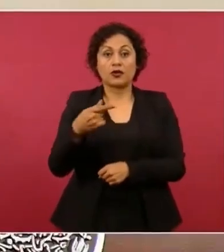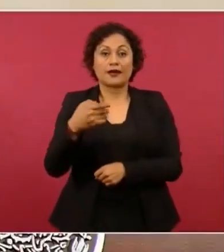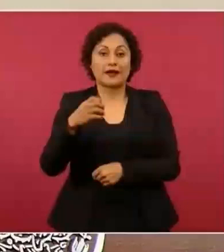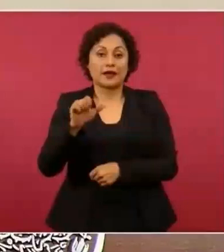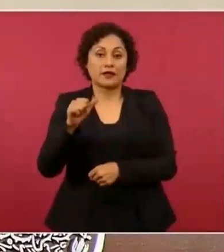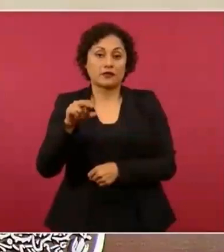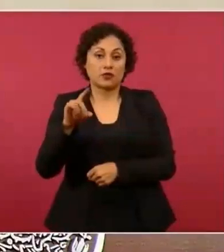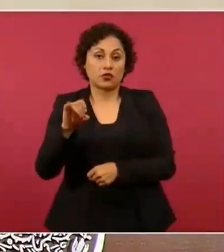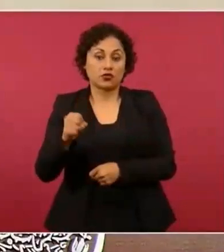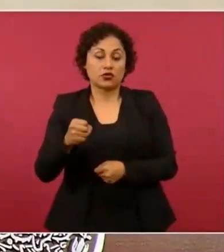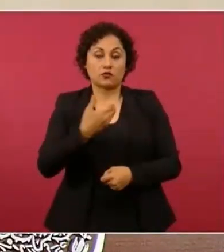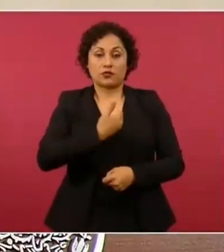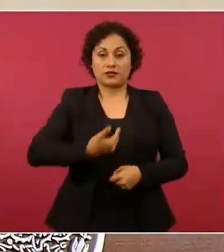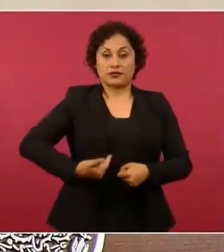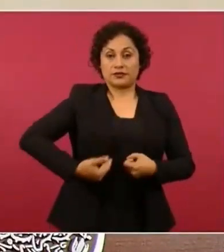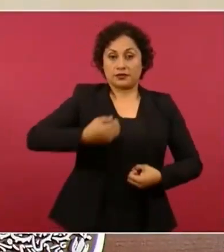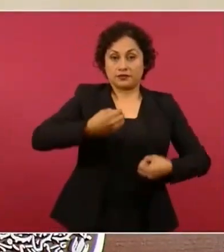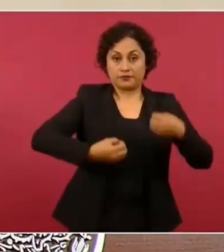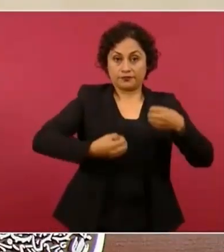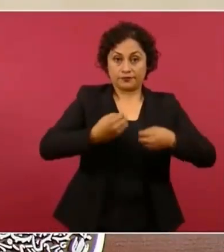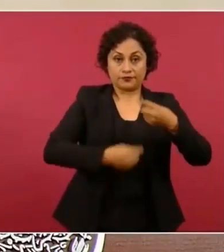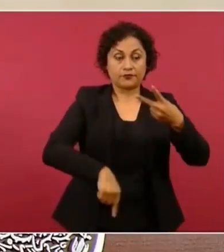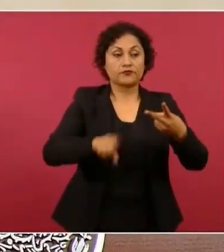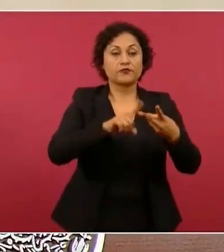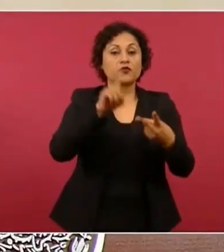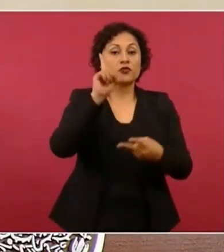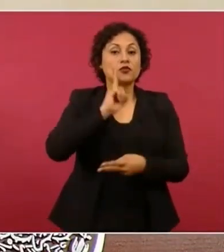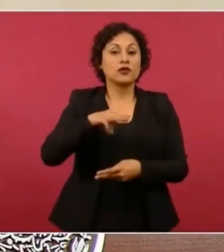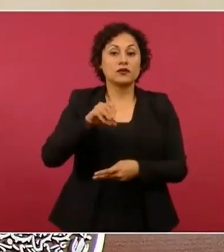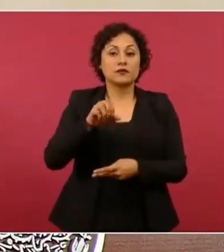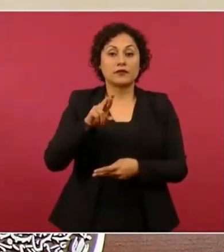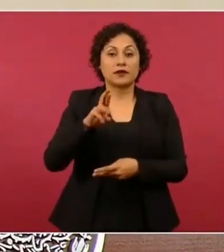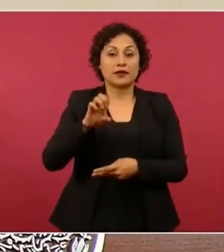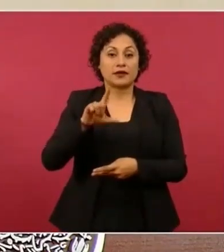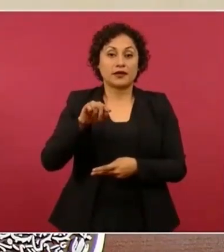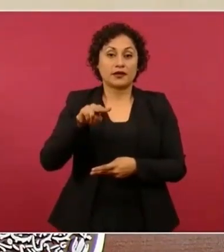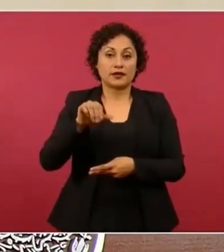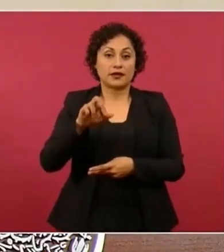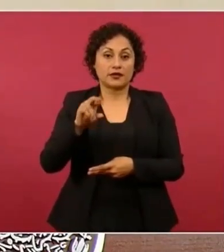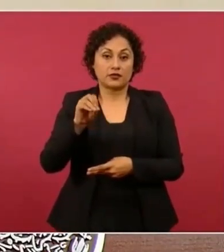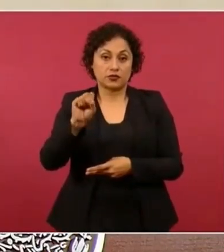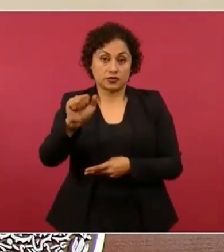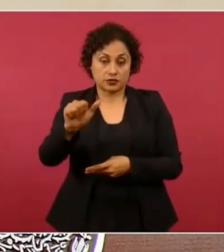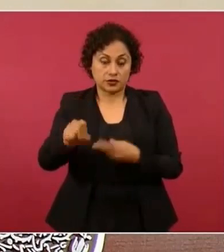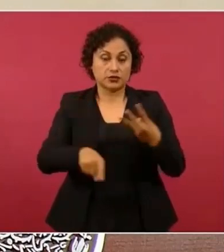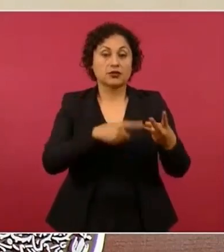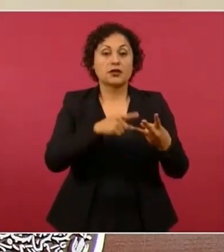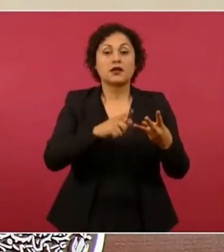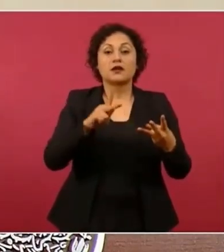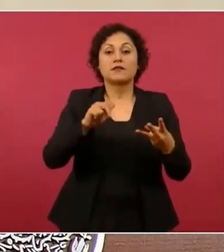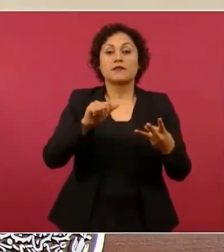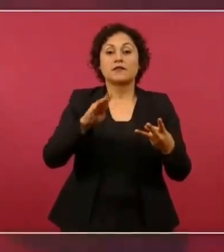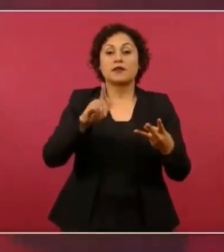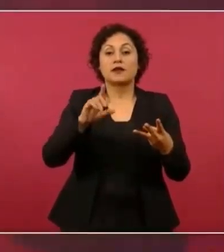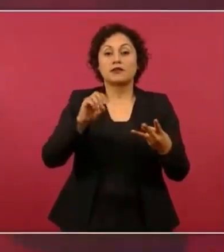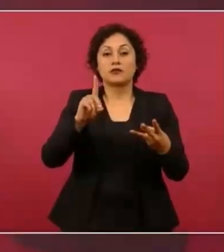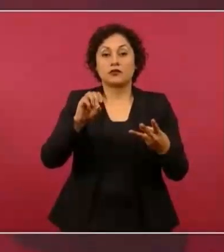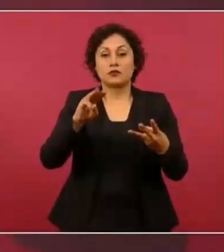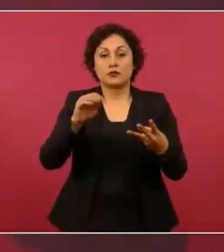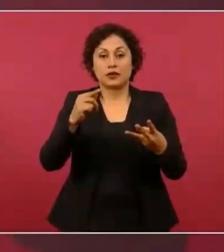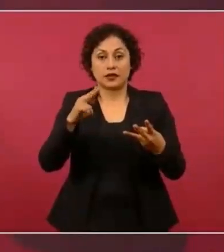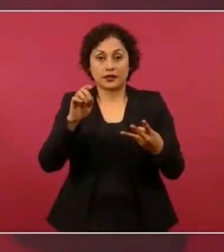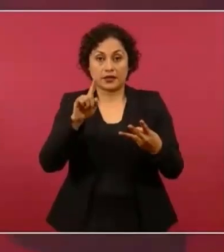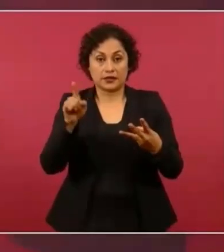como presidente, María Elena Rosas López y Pablo Domínguez Peregrina,